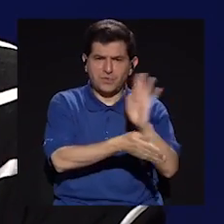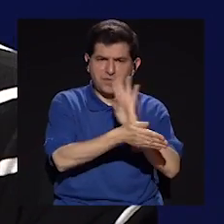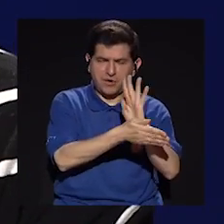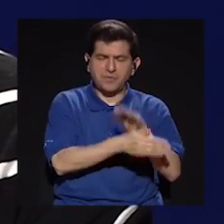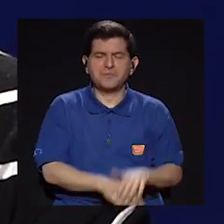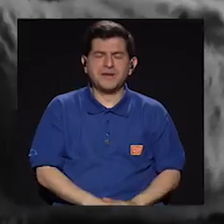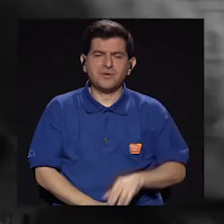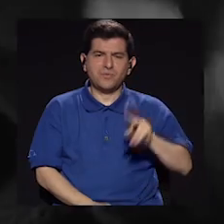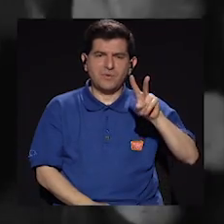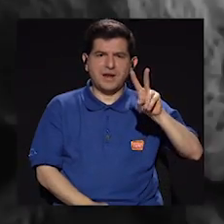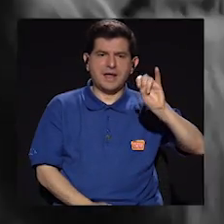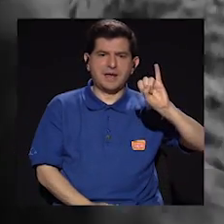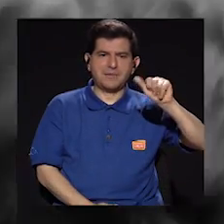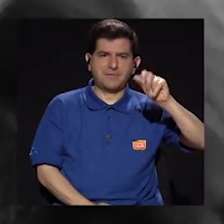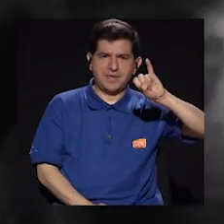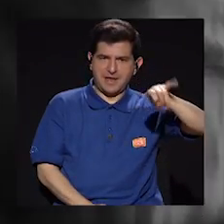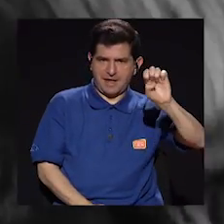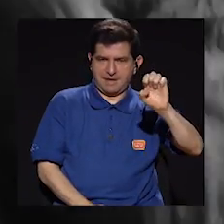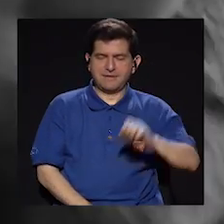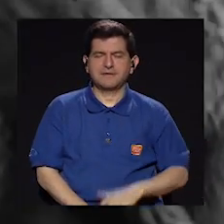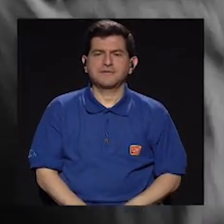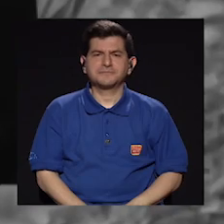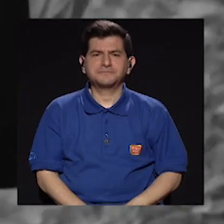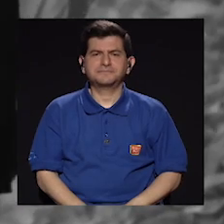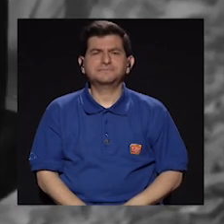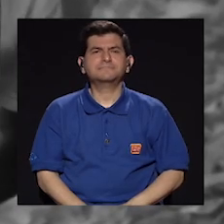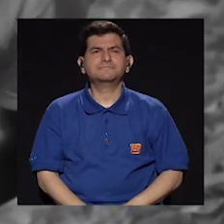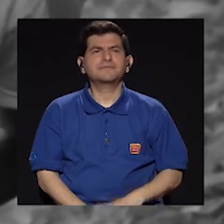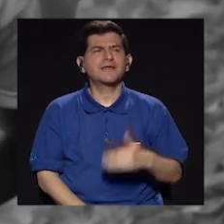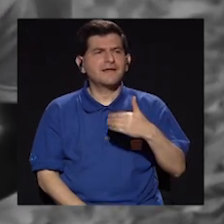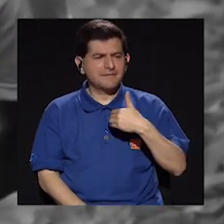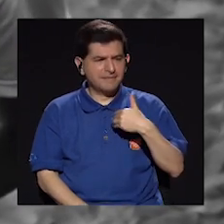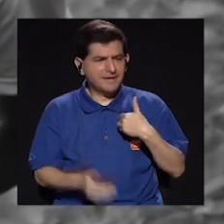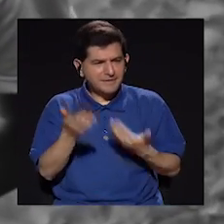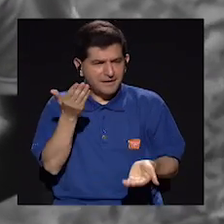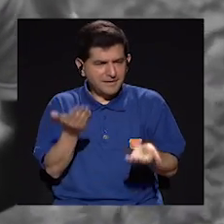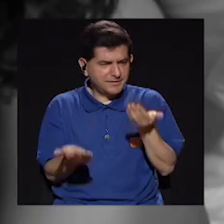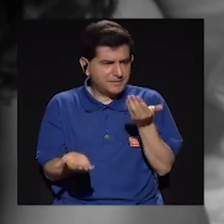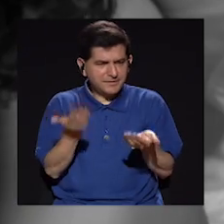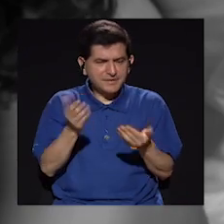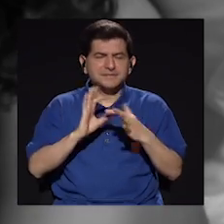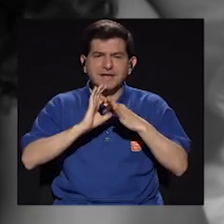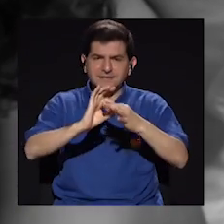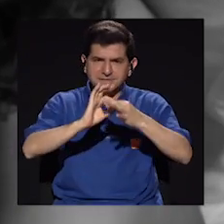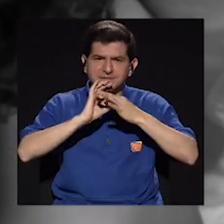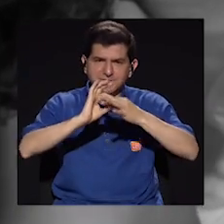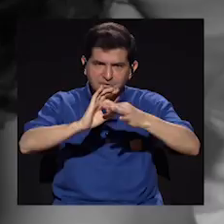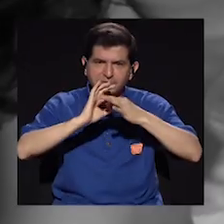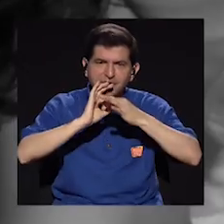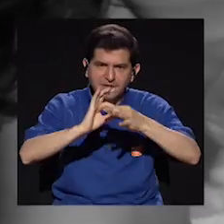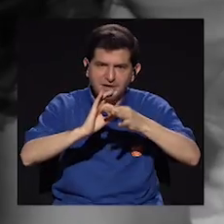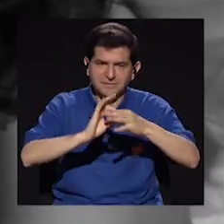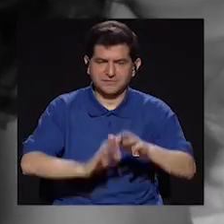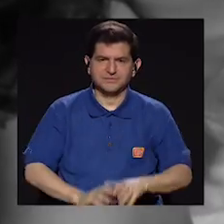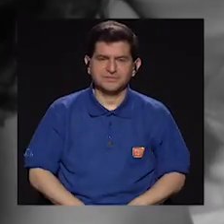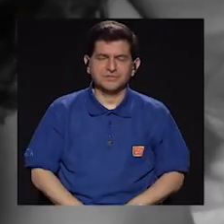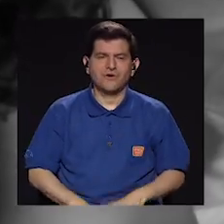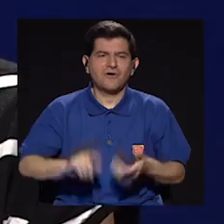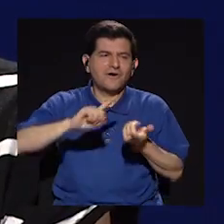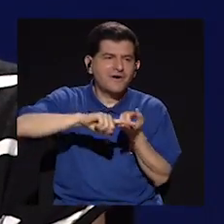con su película Viaje. O sea, tenemos como una relación ahí de